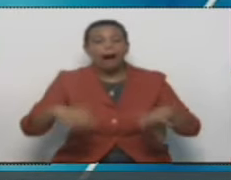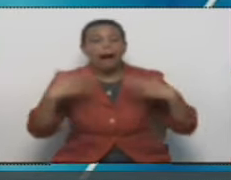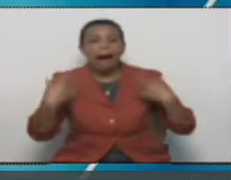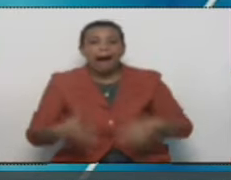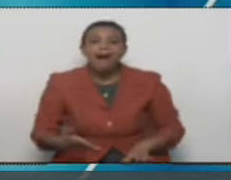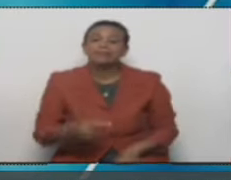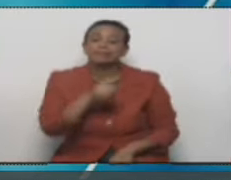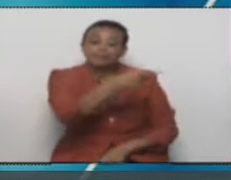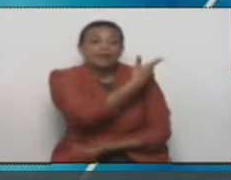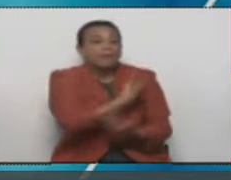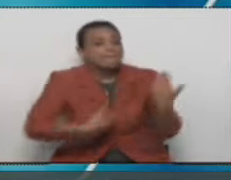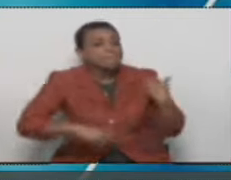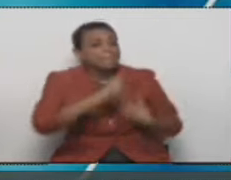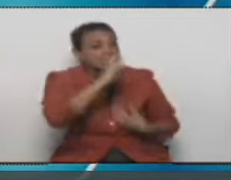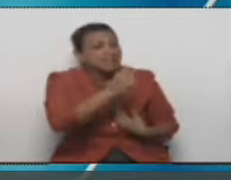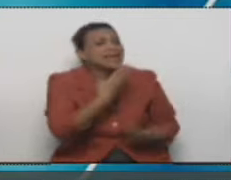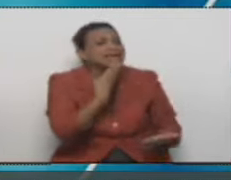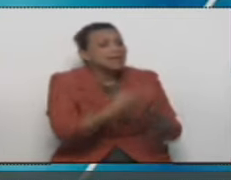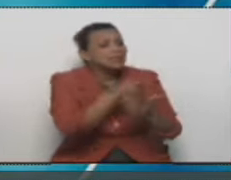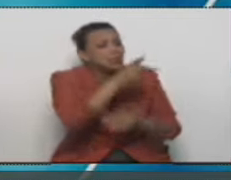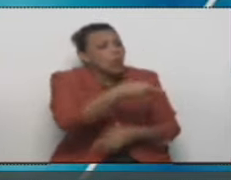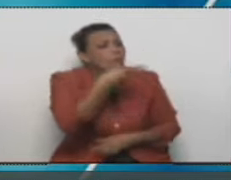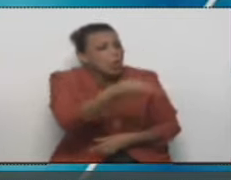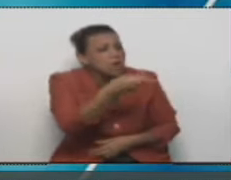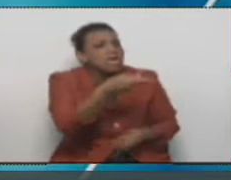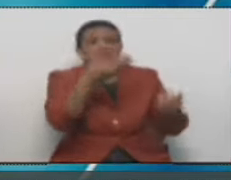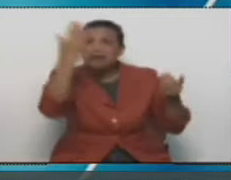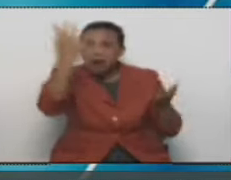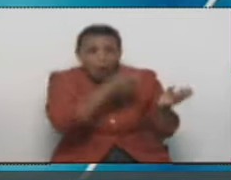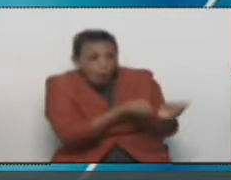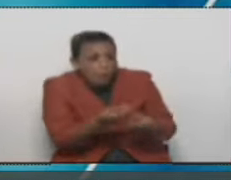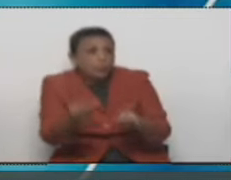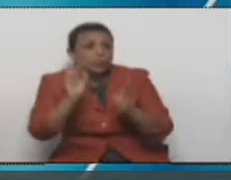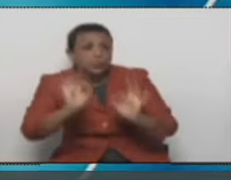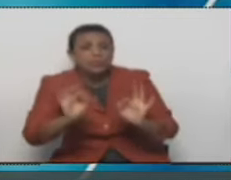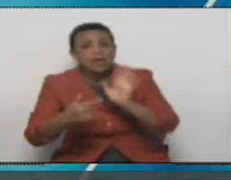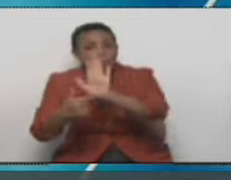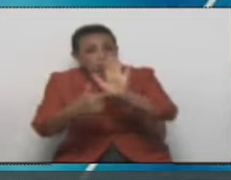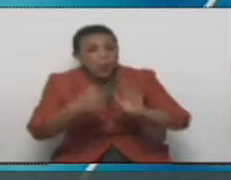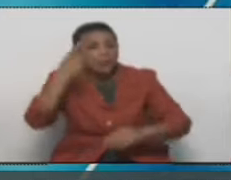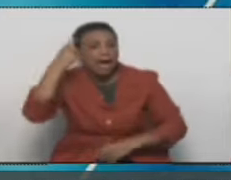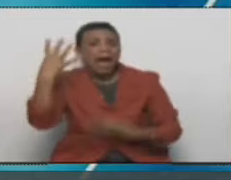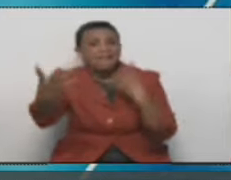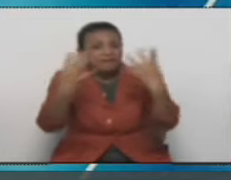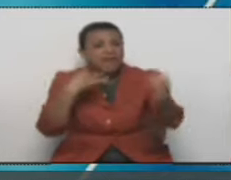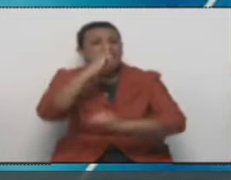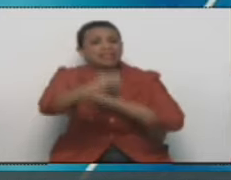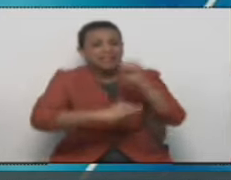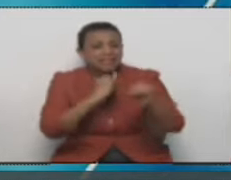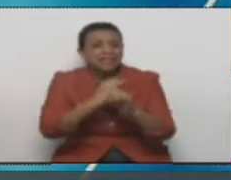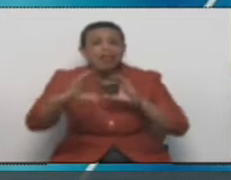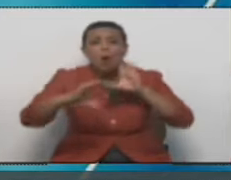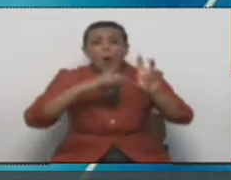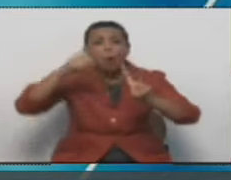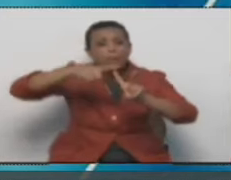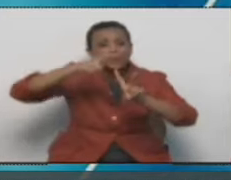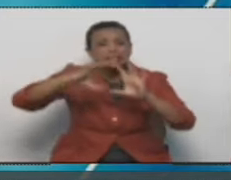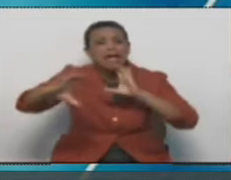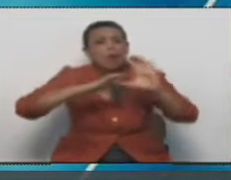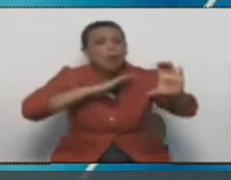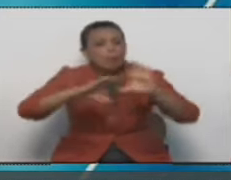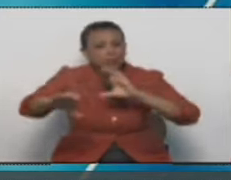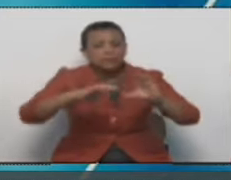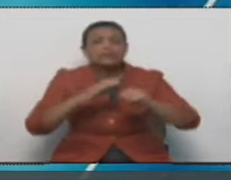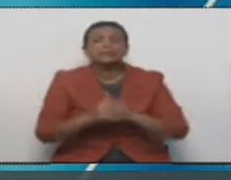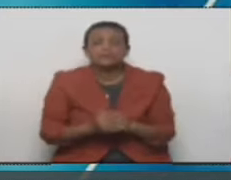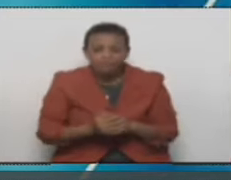política, a la confianza que se ha generado en el sector, hoy podemos ver el reflejo de lo que fue esta Feria Internacional de Telecomunicaciones. Números